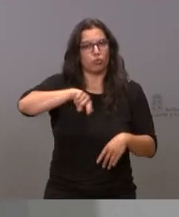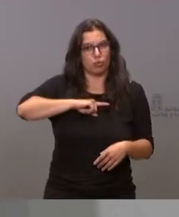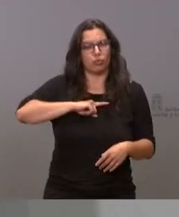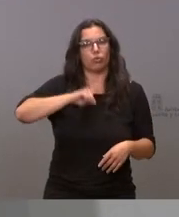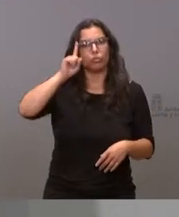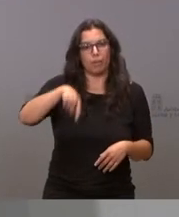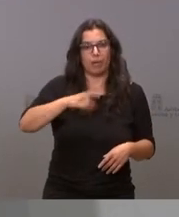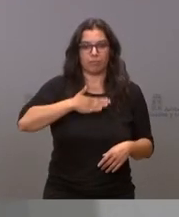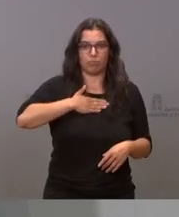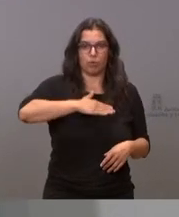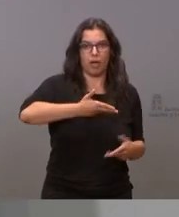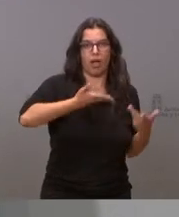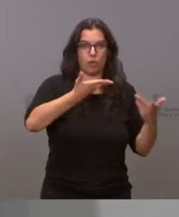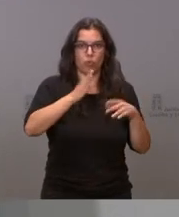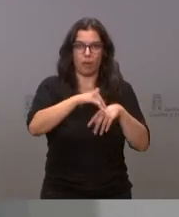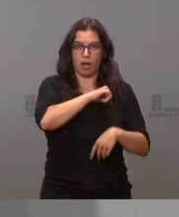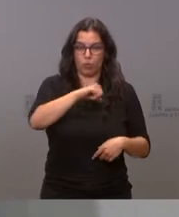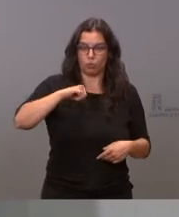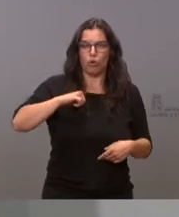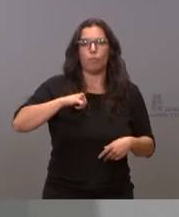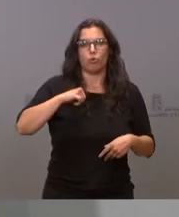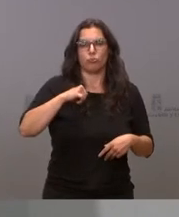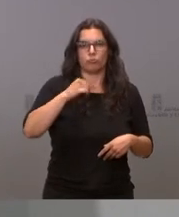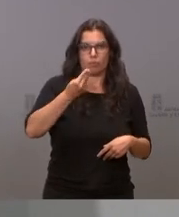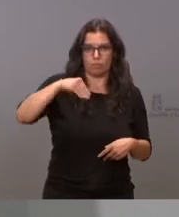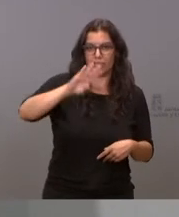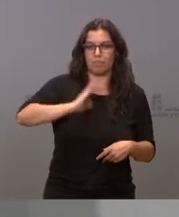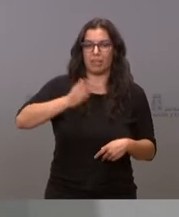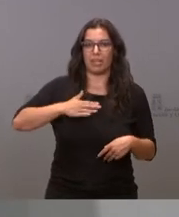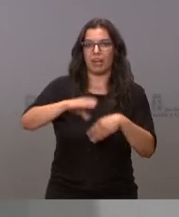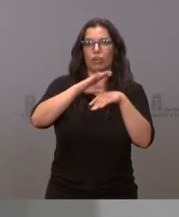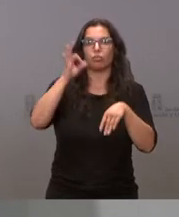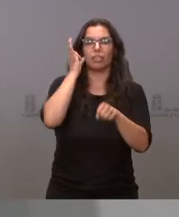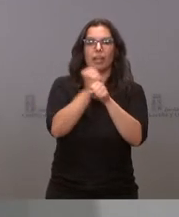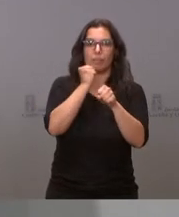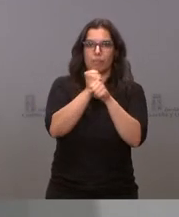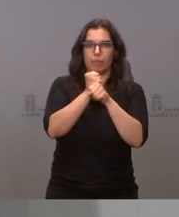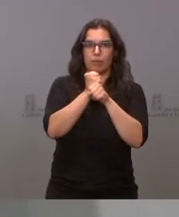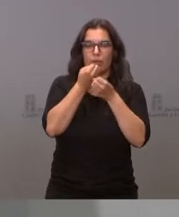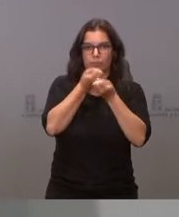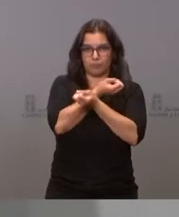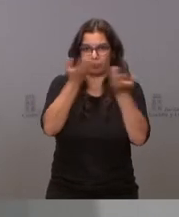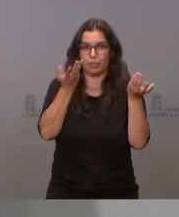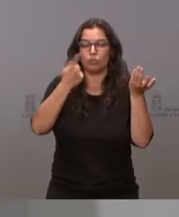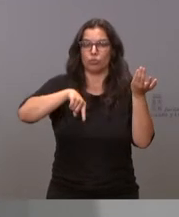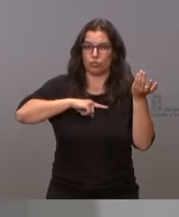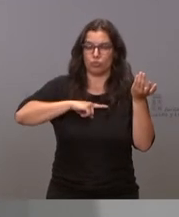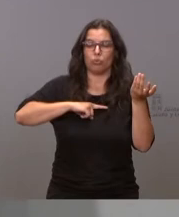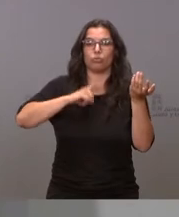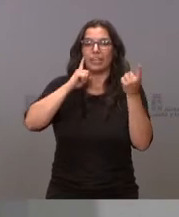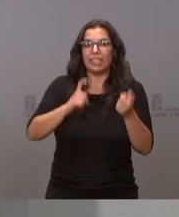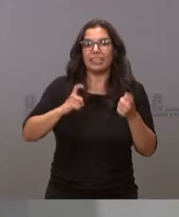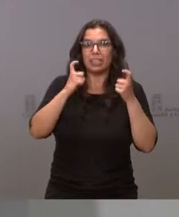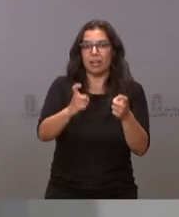también las ayudas autónomos. Mañana lo va a anunciar la consejera de Empleo. Ya les digo que vamos a intentar cubrir